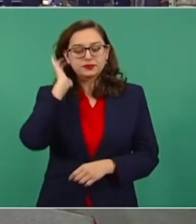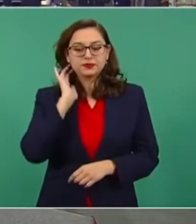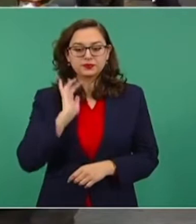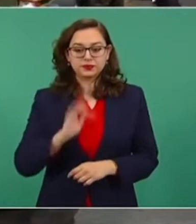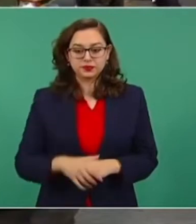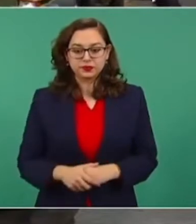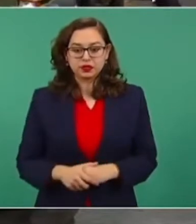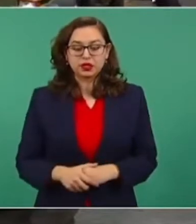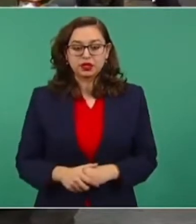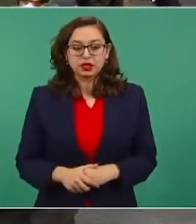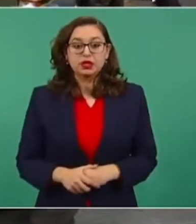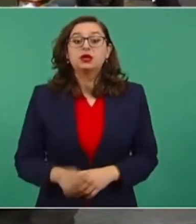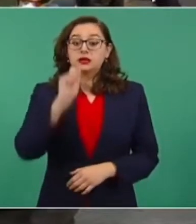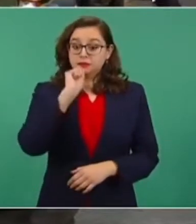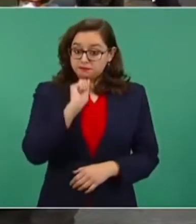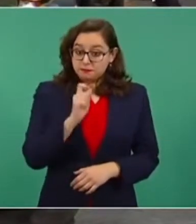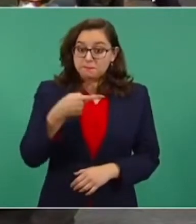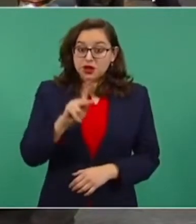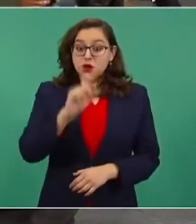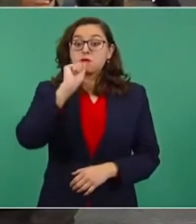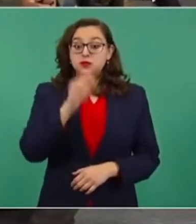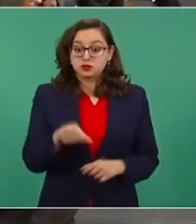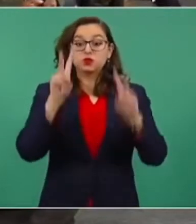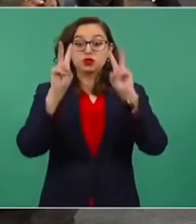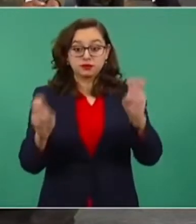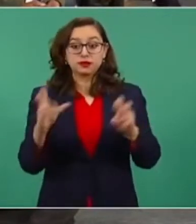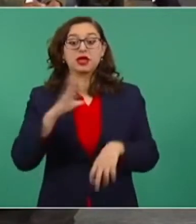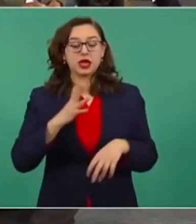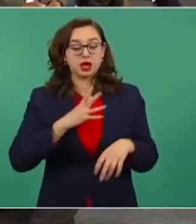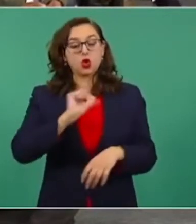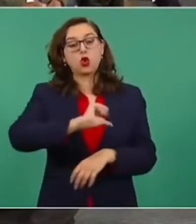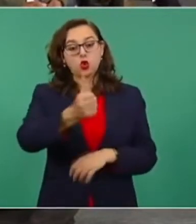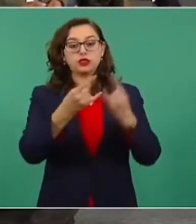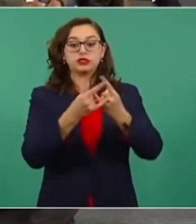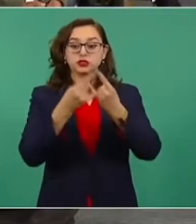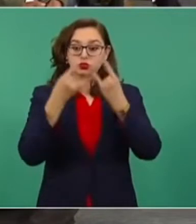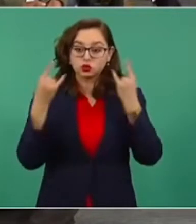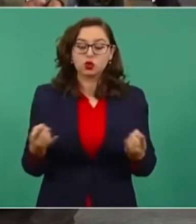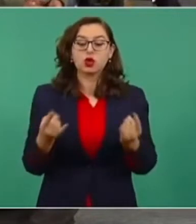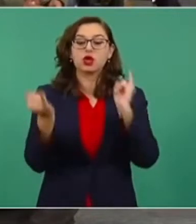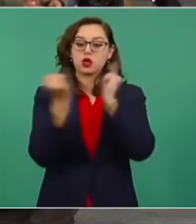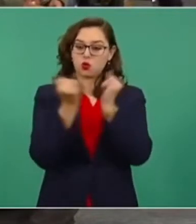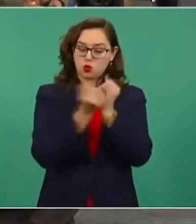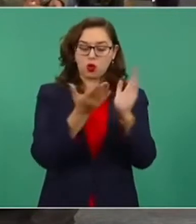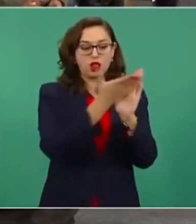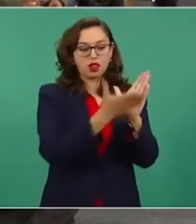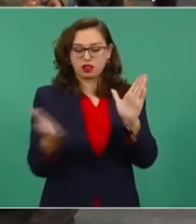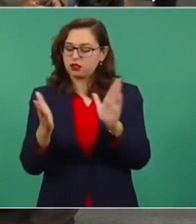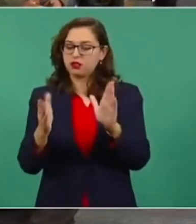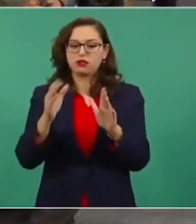nos llegó un caso más del mismo periodo, 2019.